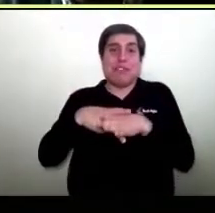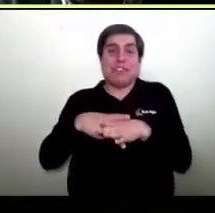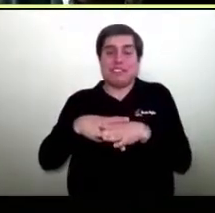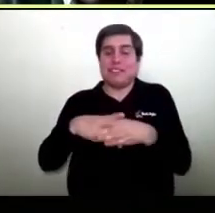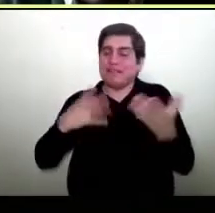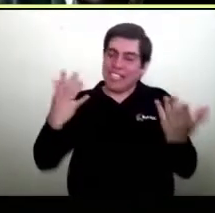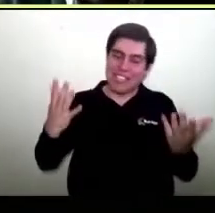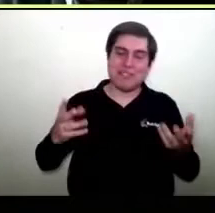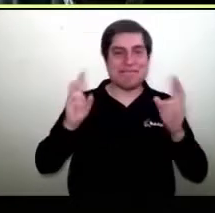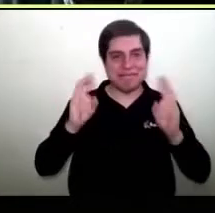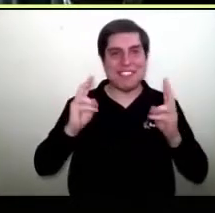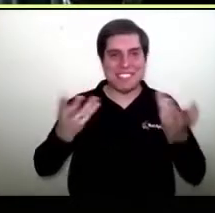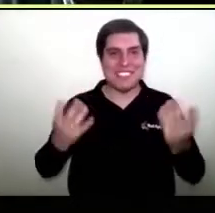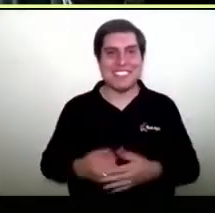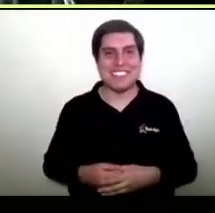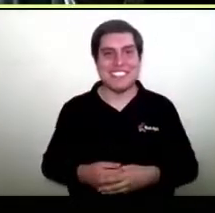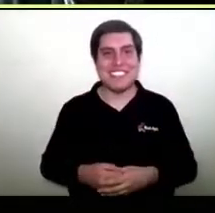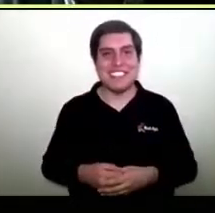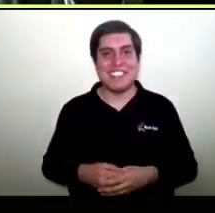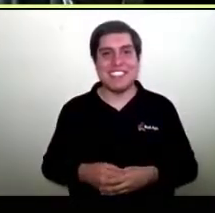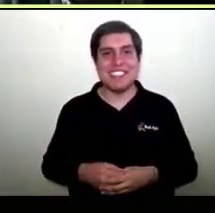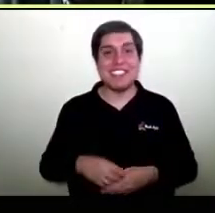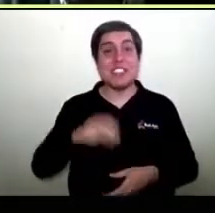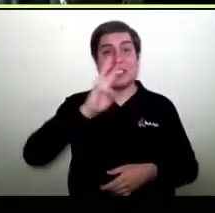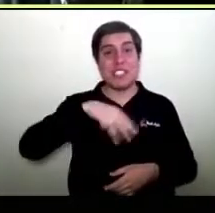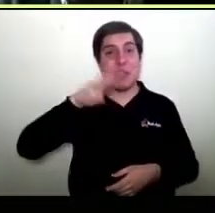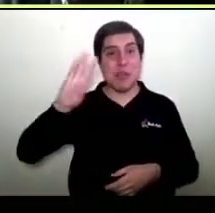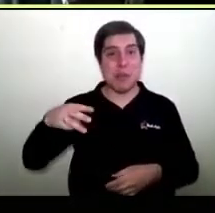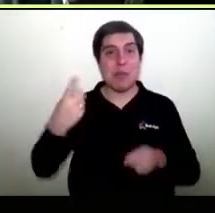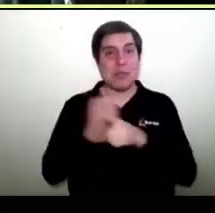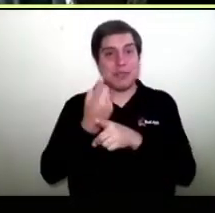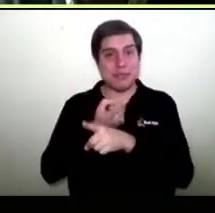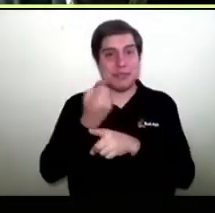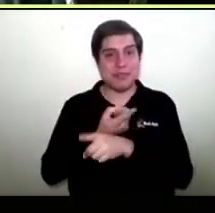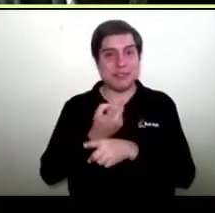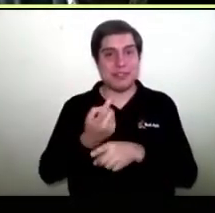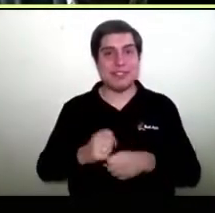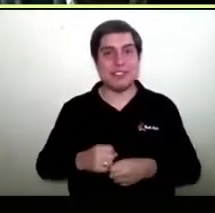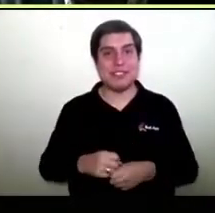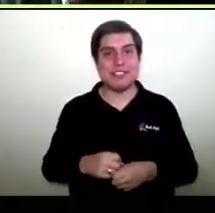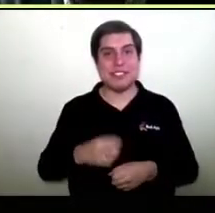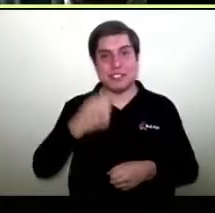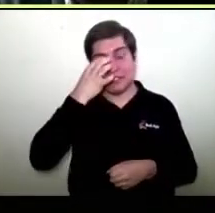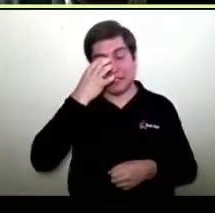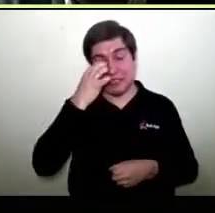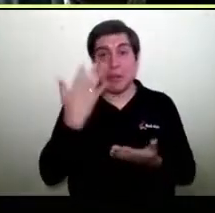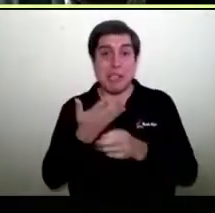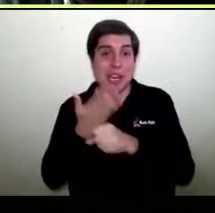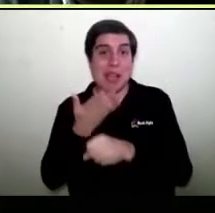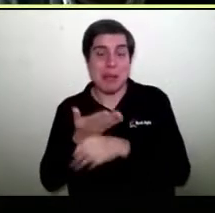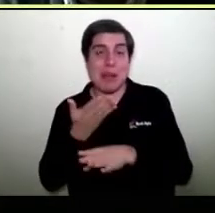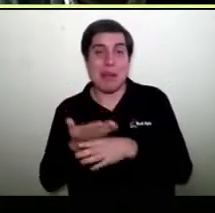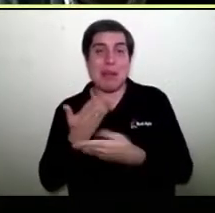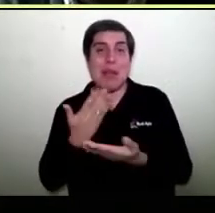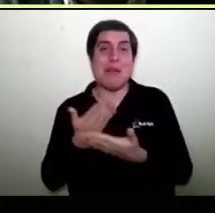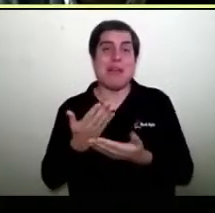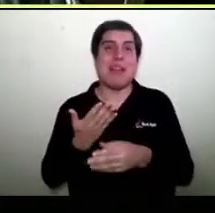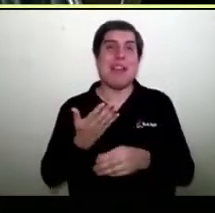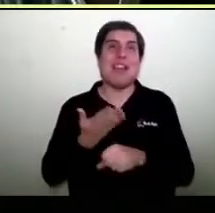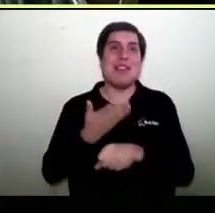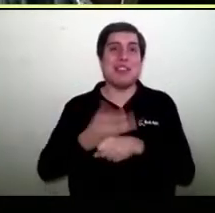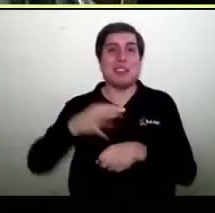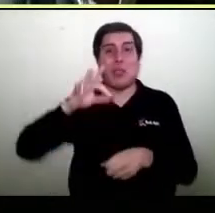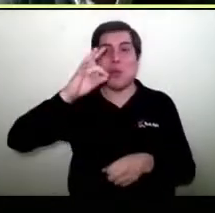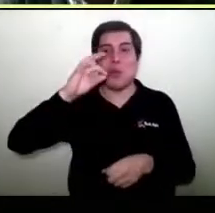parte de la vía. Estábamos sabiendo que esto que es un mall virtual. Además, nos sirvió como para ir a tomar bebida, a mejor algunos fueron a buscar un té,